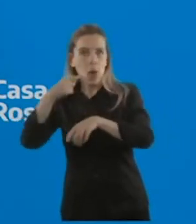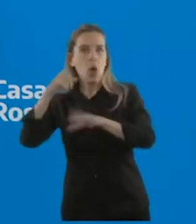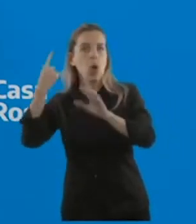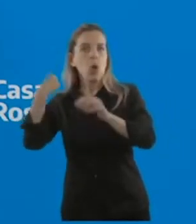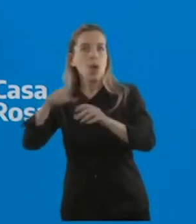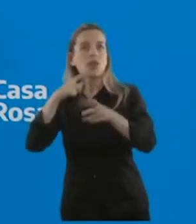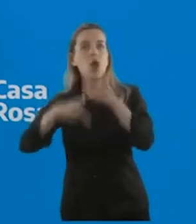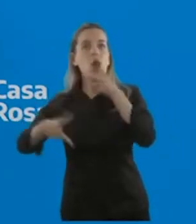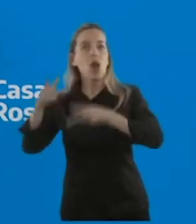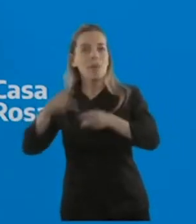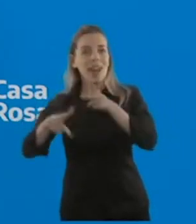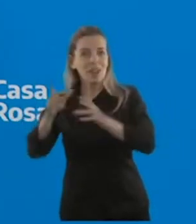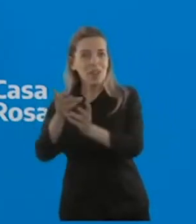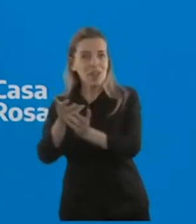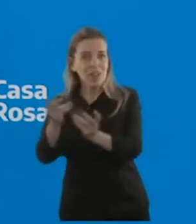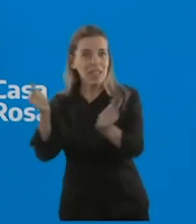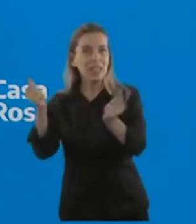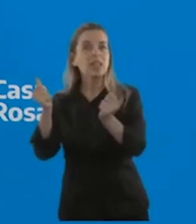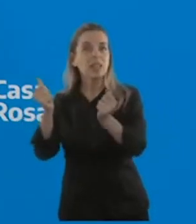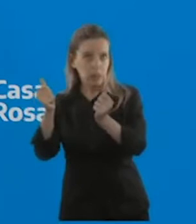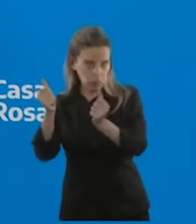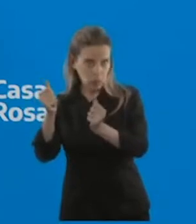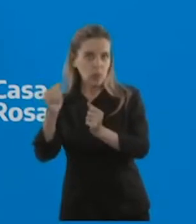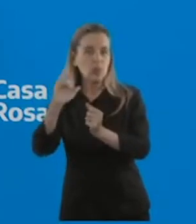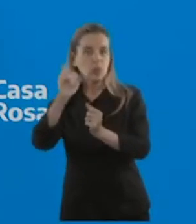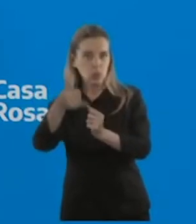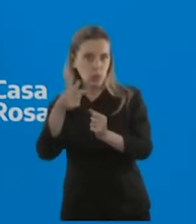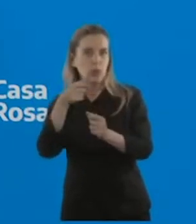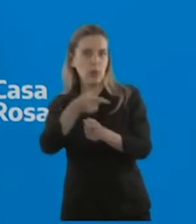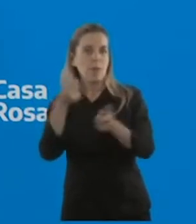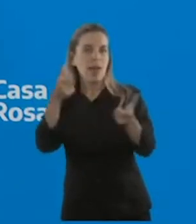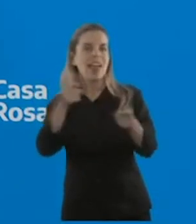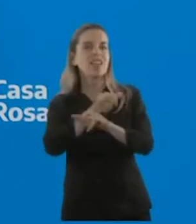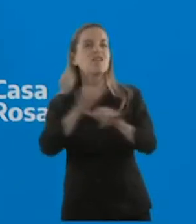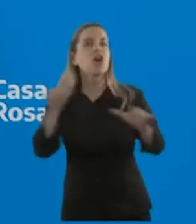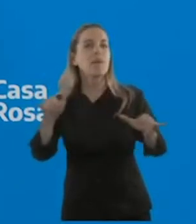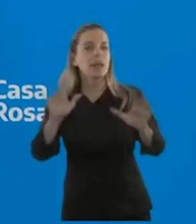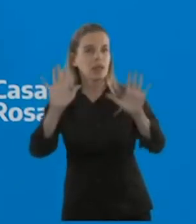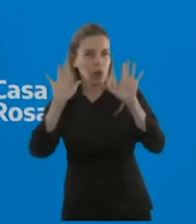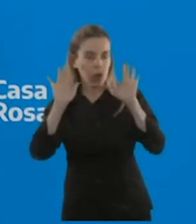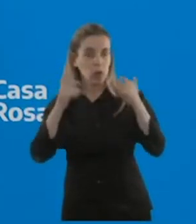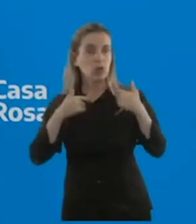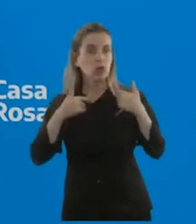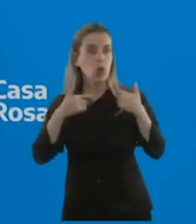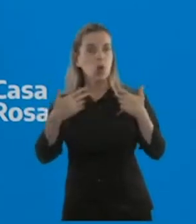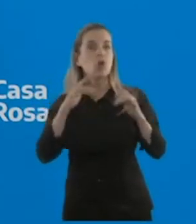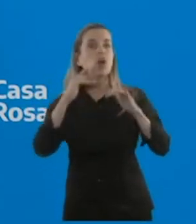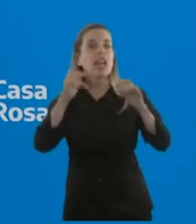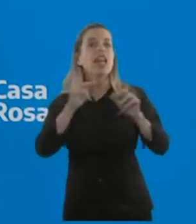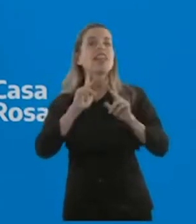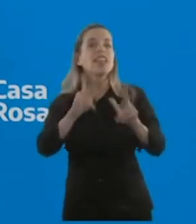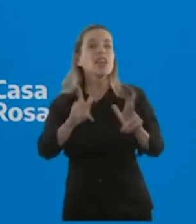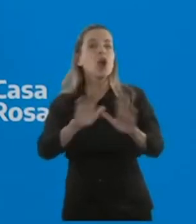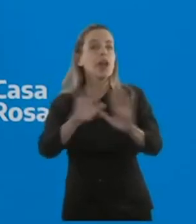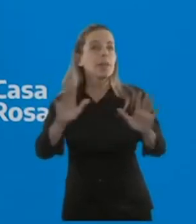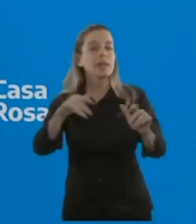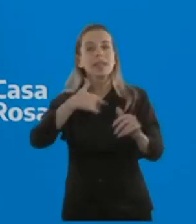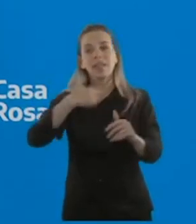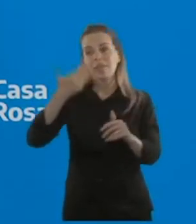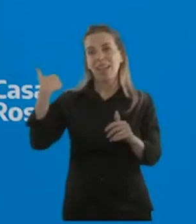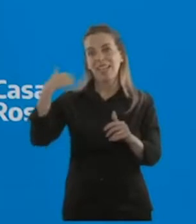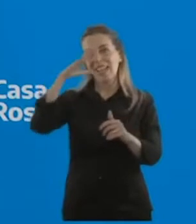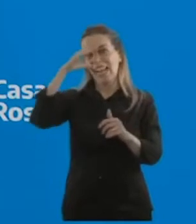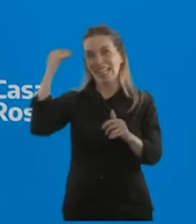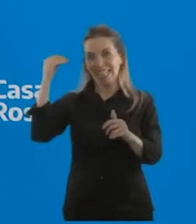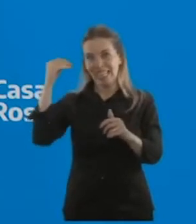termine la intervención a la vicepresidenta Cristina Fernández de Kirchner. Lo que yo puedo decirles es que ella se comunicó anoche con el